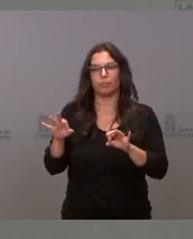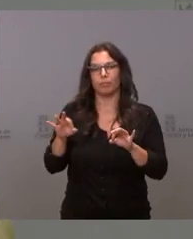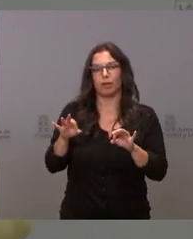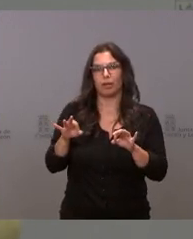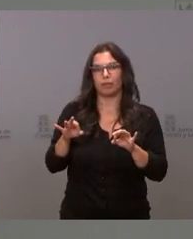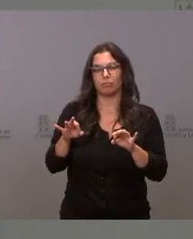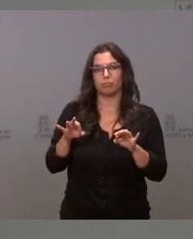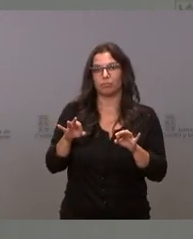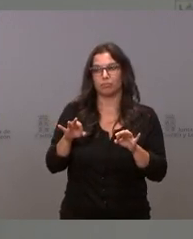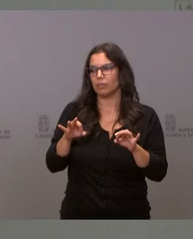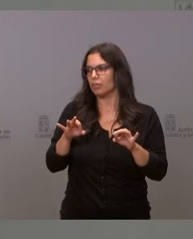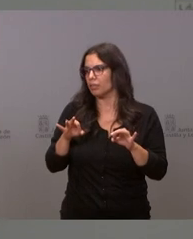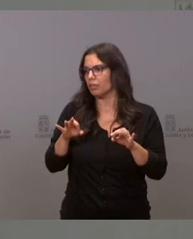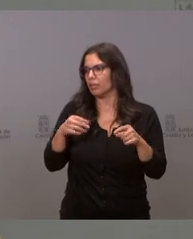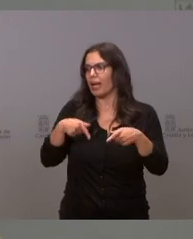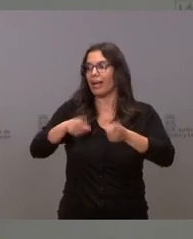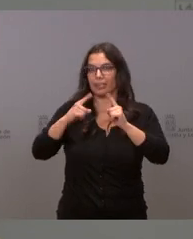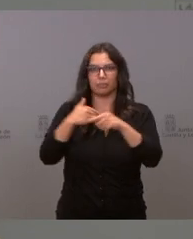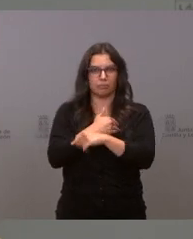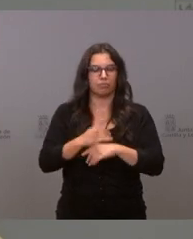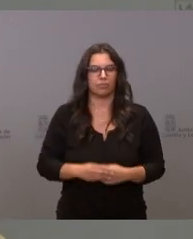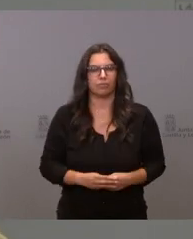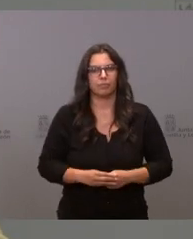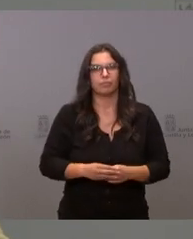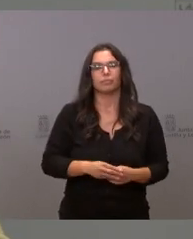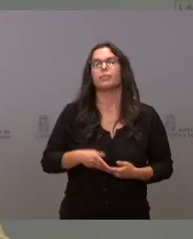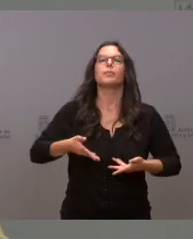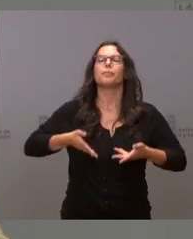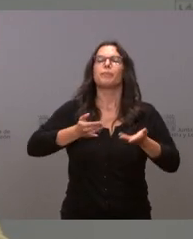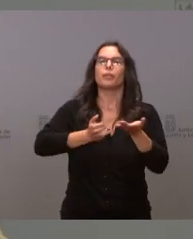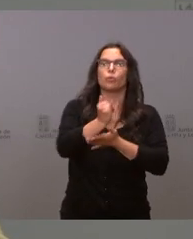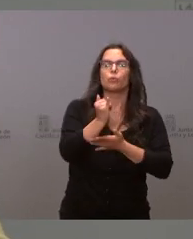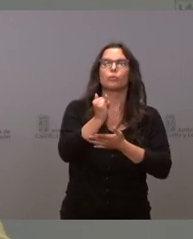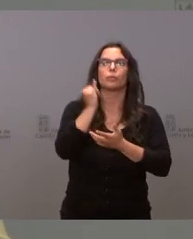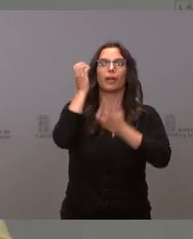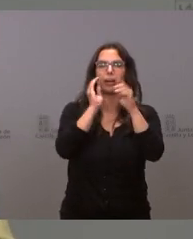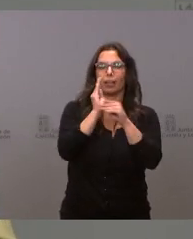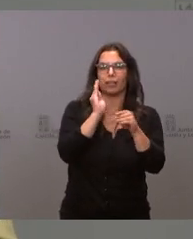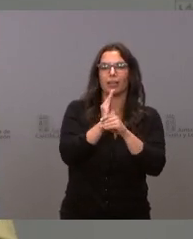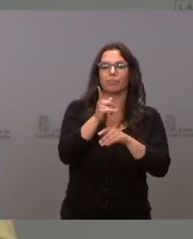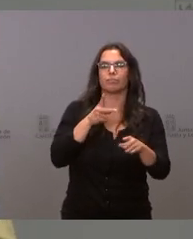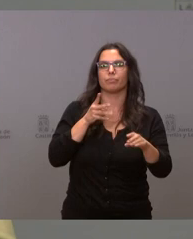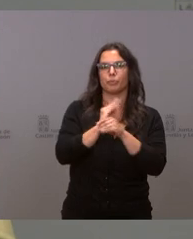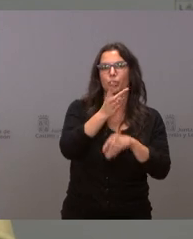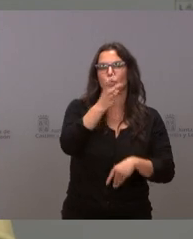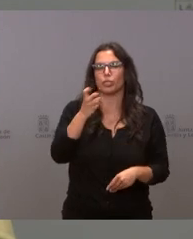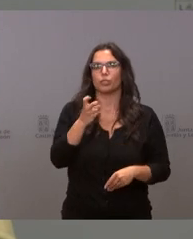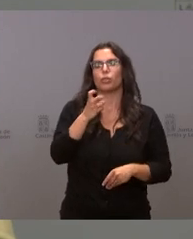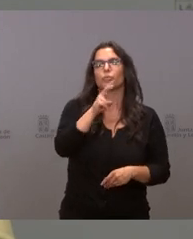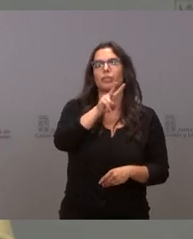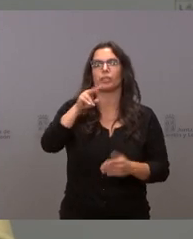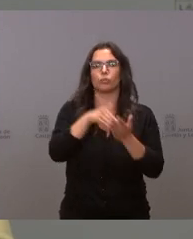La Consejería de Agricultura, Ganadería y Desarrollo Rural concede una subvención de 220.000 euros a Urcacil